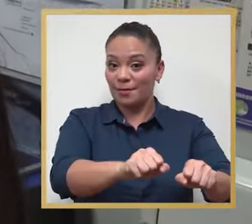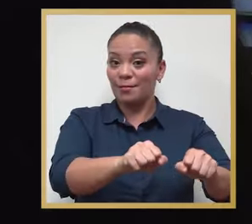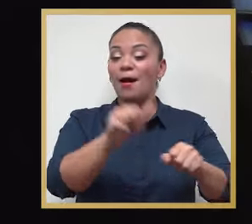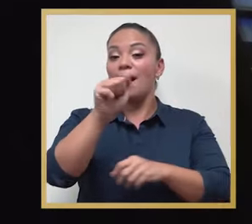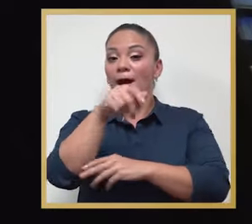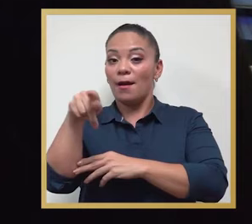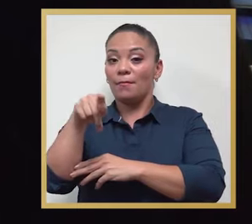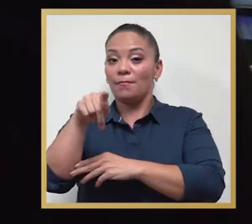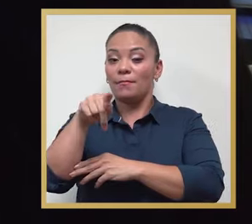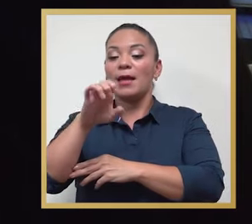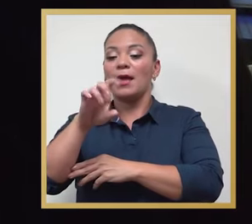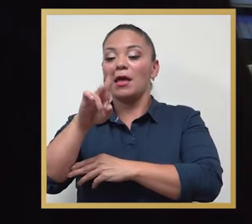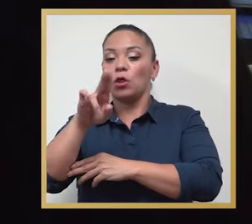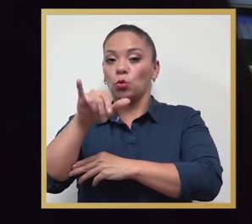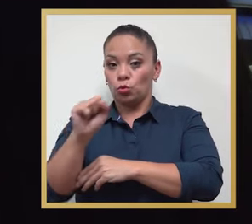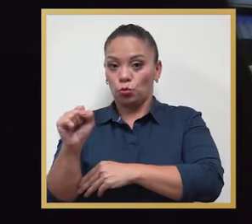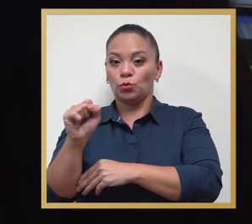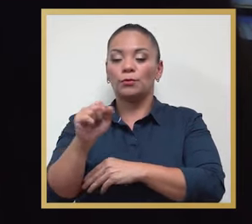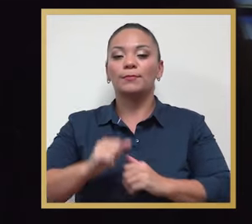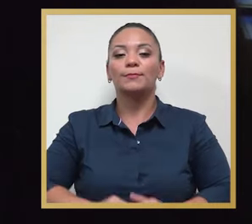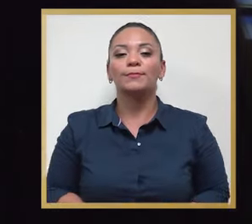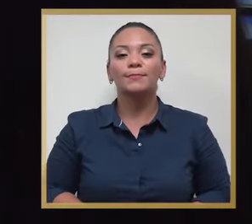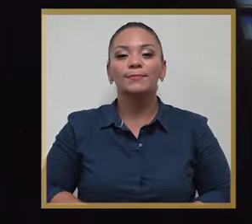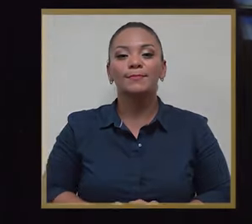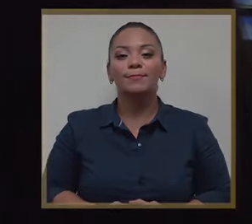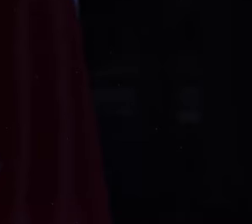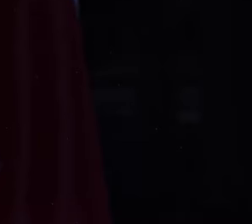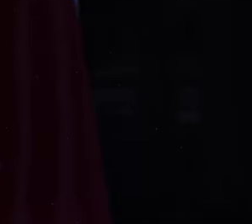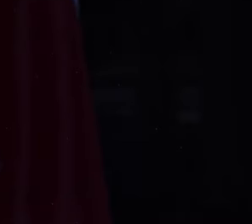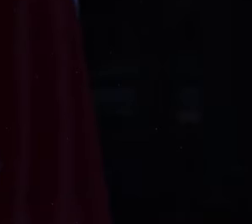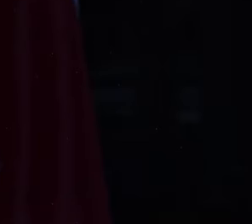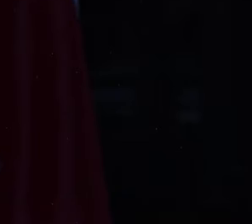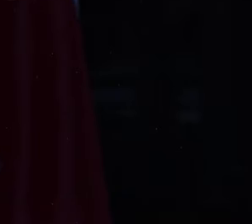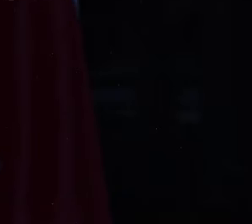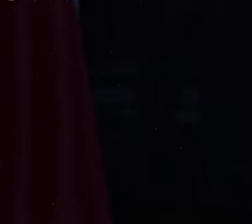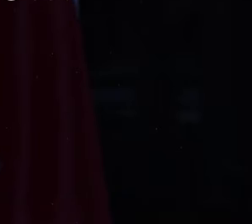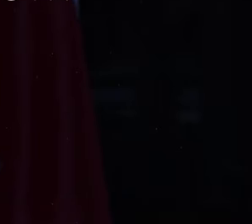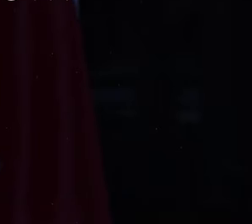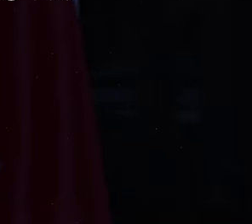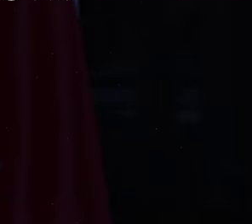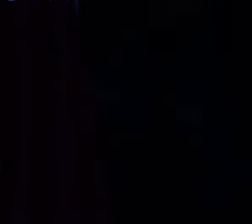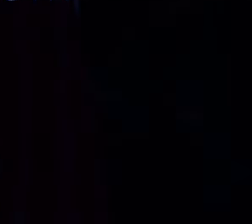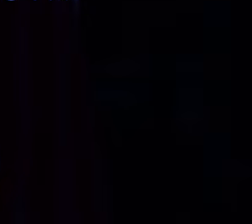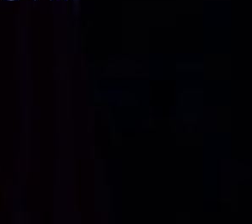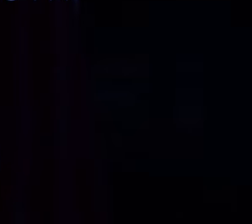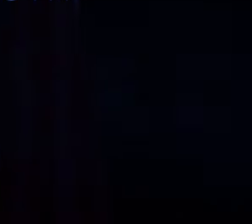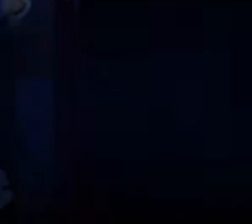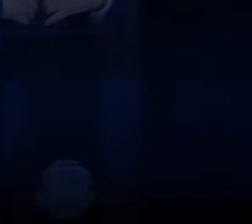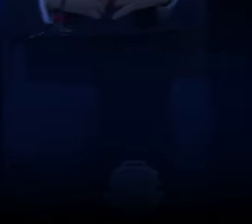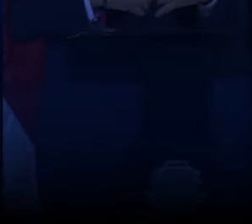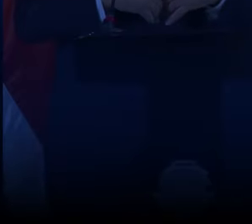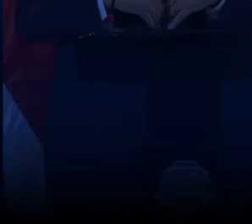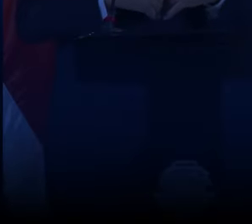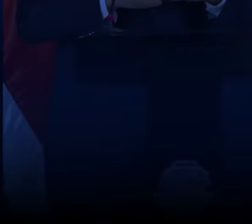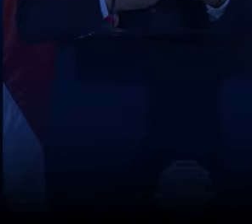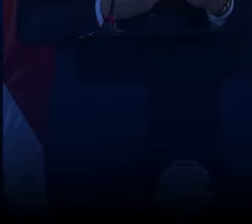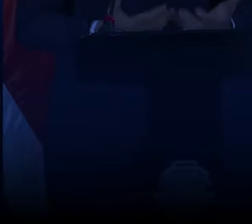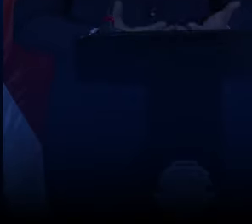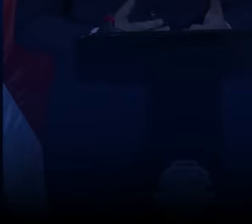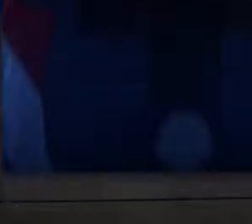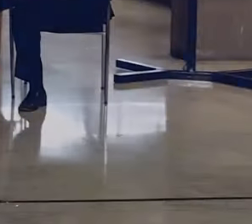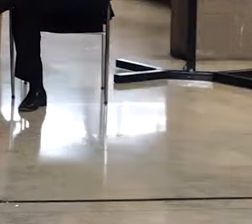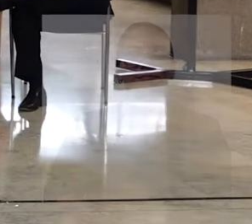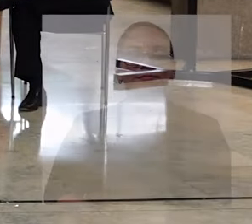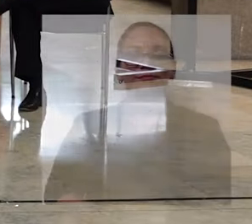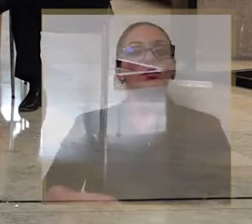puede sacar su cita mediante la aplicación del expediente digital EDUS. A continuación, un resumen de la conferencia de prensa del 25 de octubre